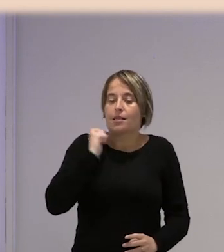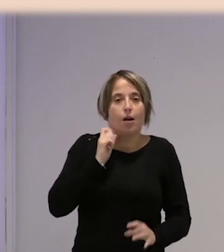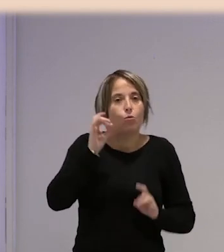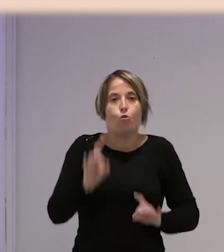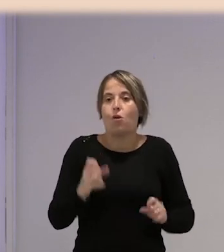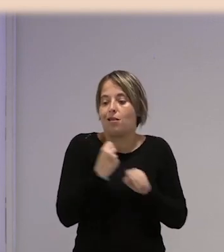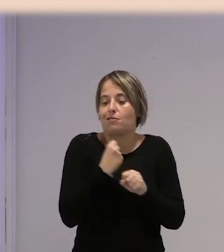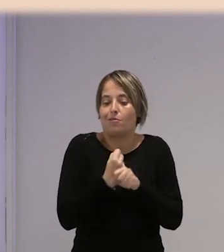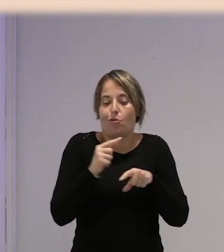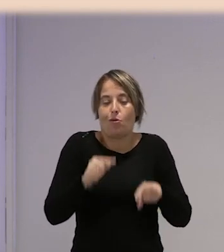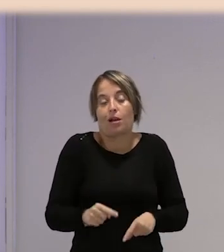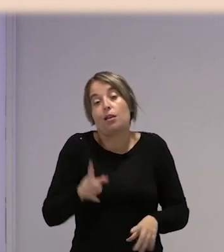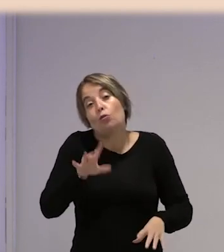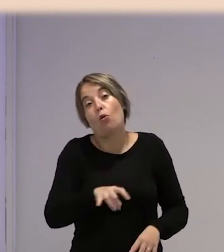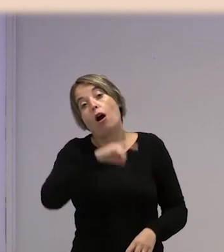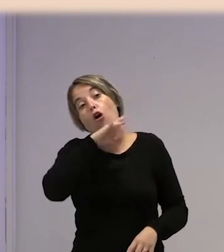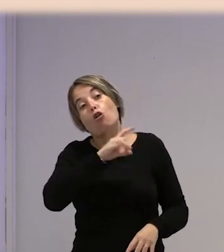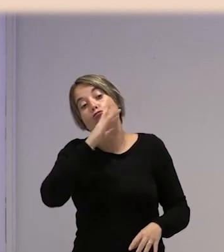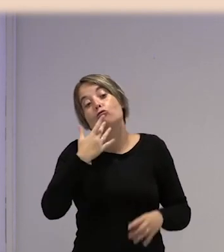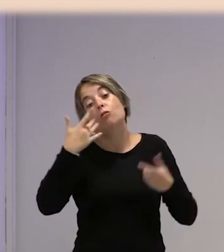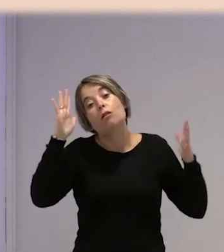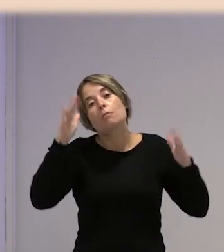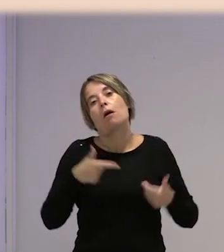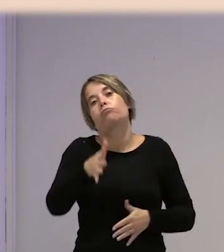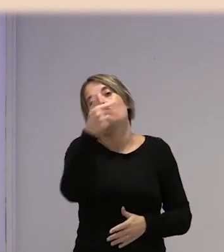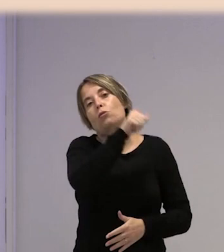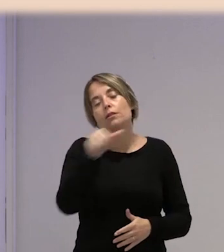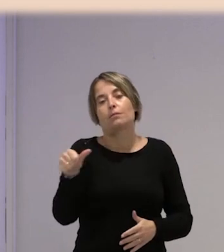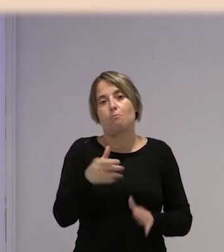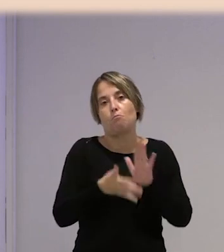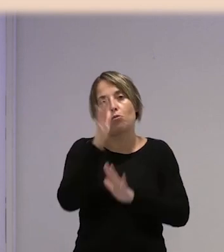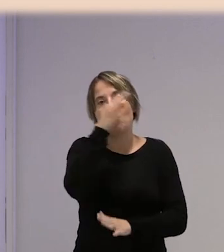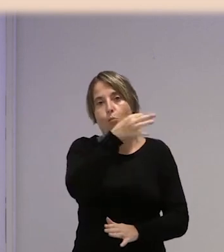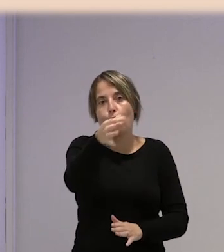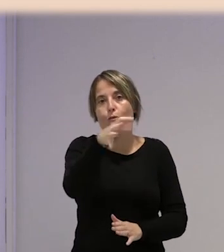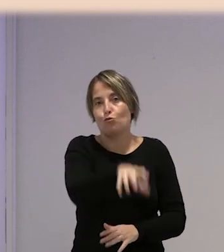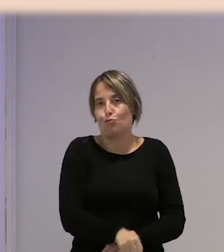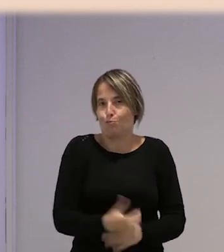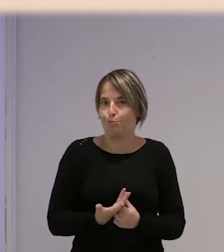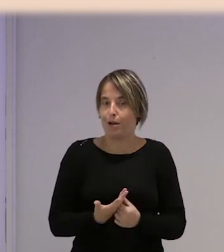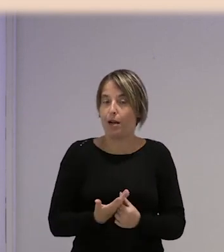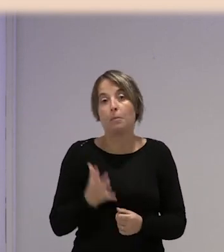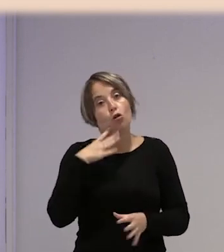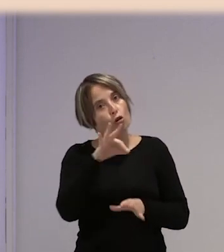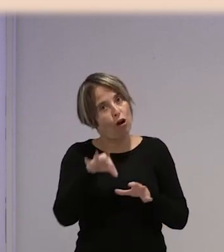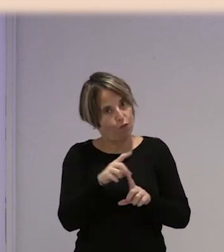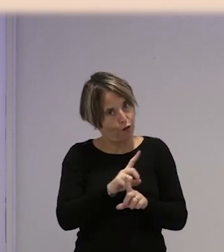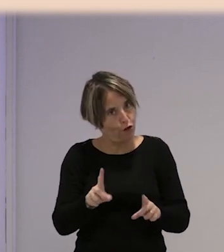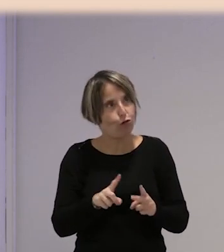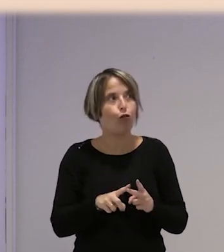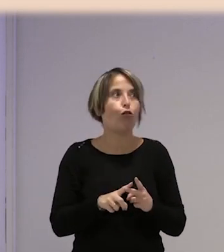y, como mucho, date con un canto los dientes y te dejo ir una vez a la semana para que vayan a comprar, que ya no vayan a a tomarte un café, a